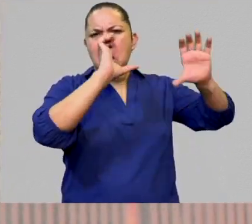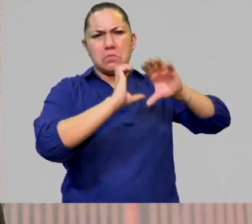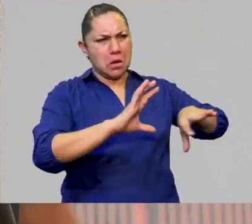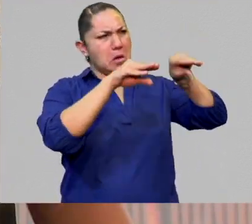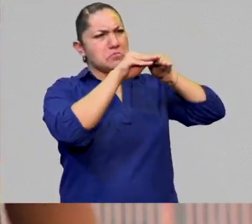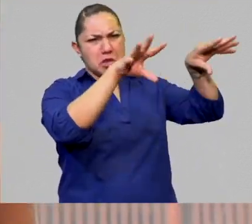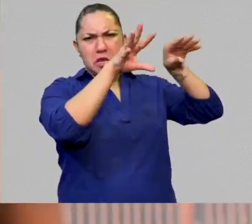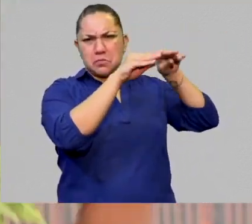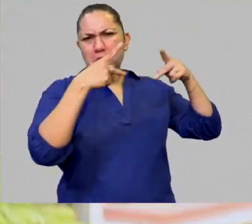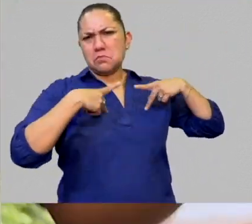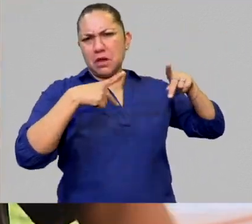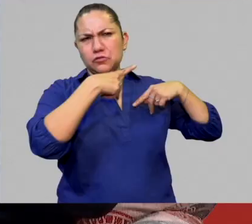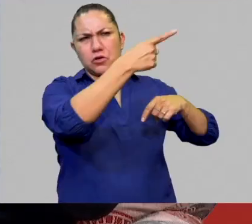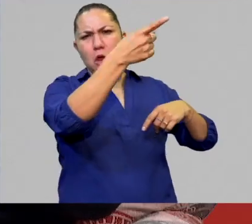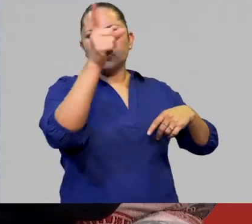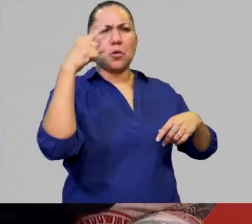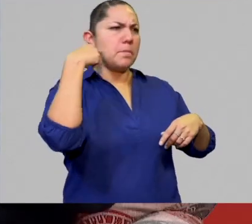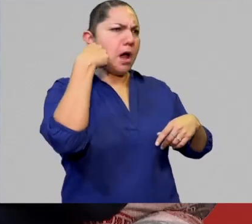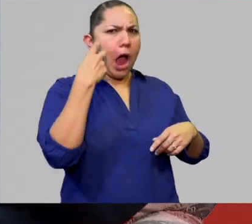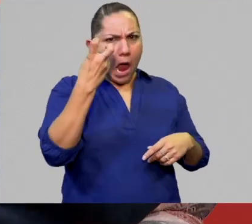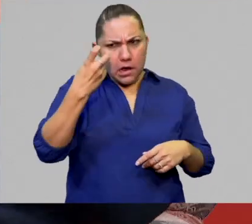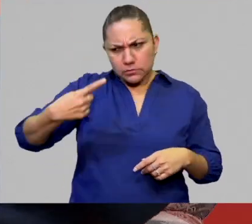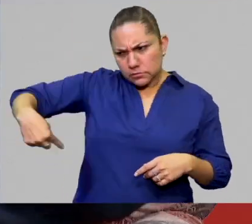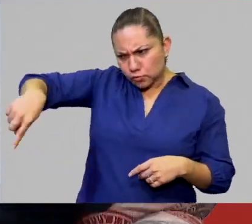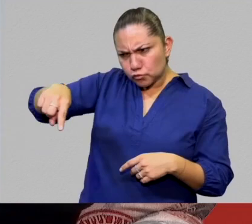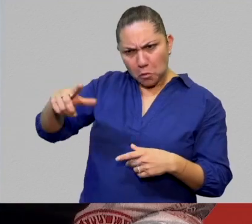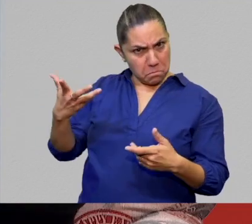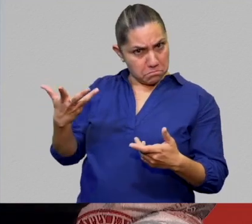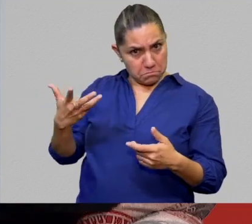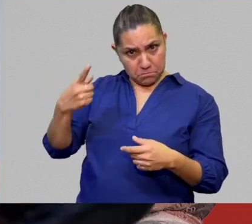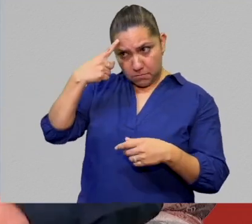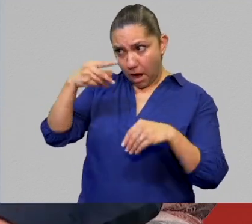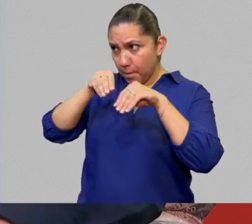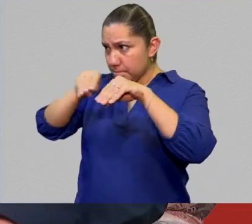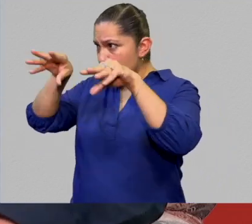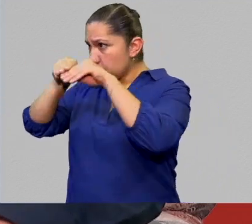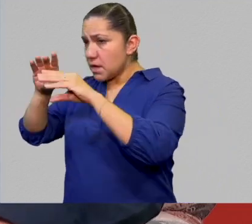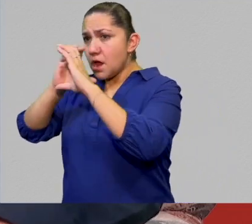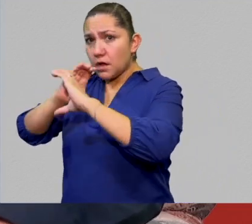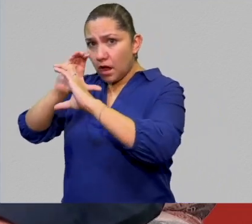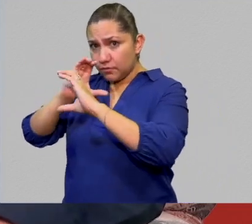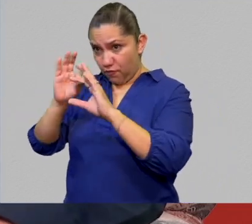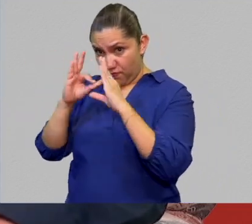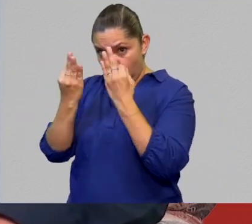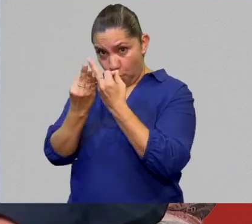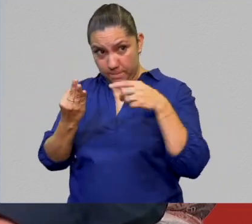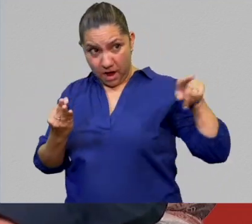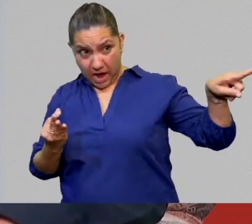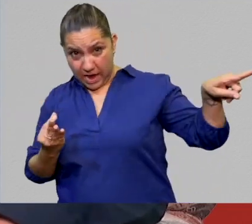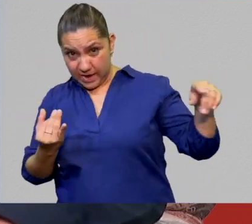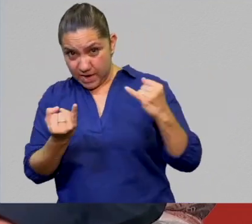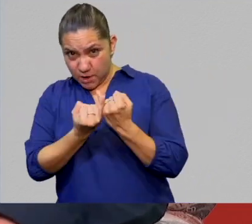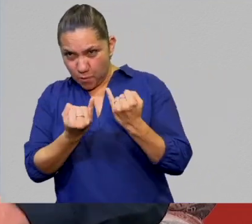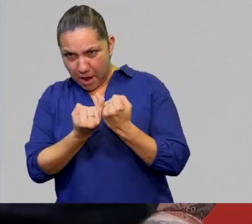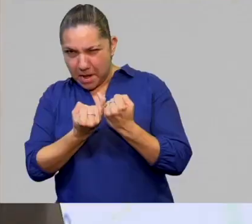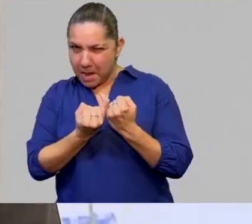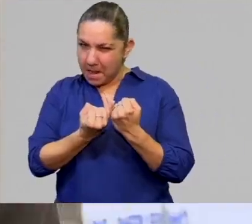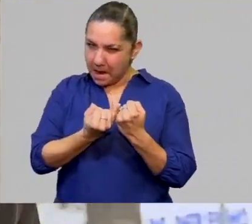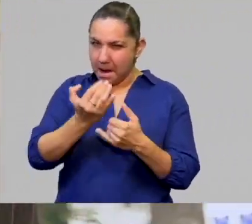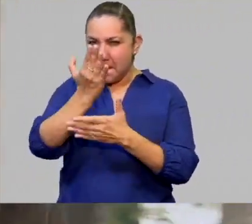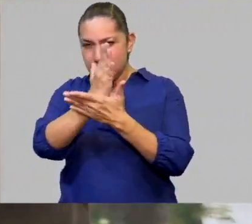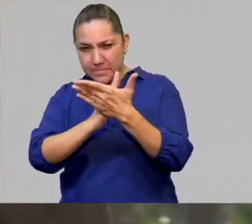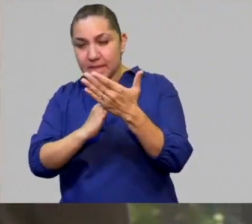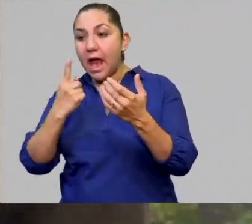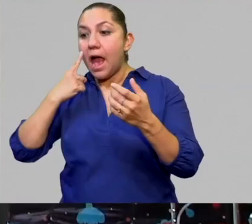podemos nosotros hacer música, podemos hacer una expresión cultural no hegemónica, contestataria, diferente